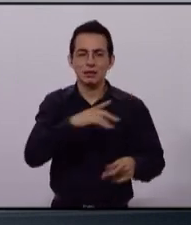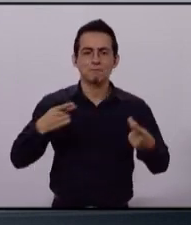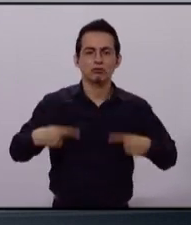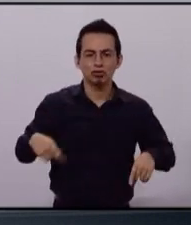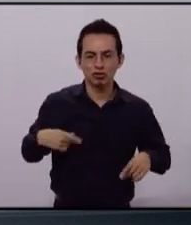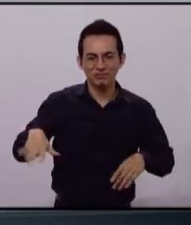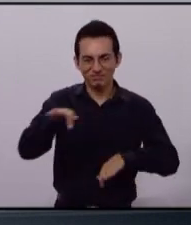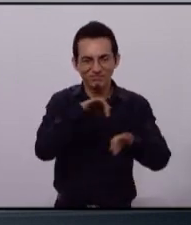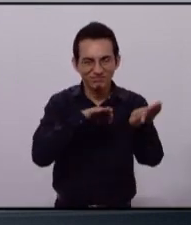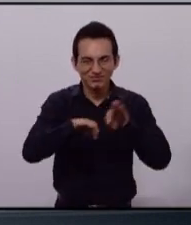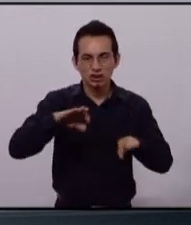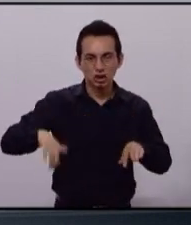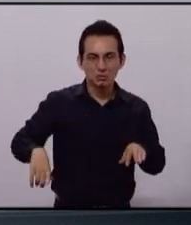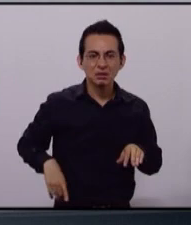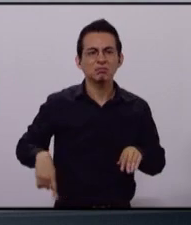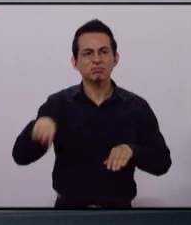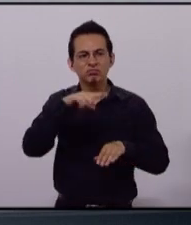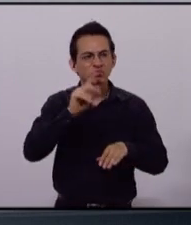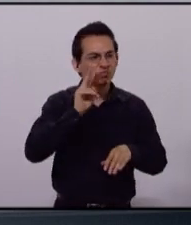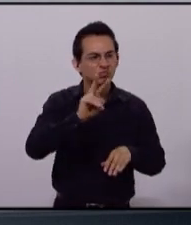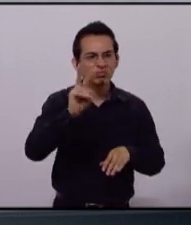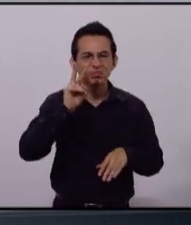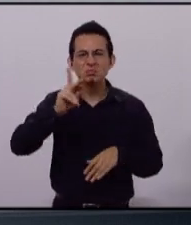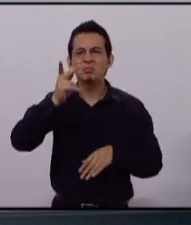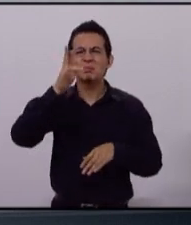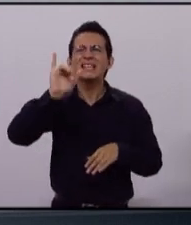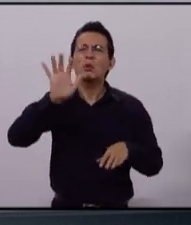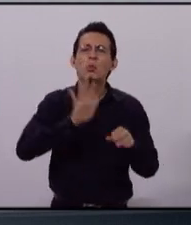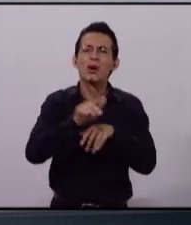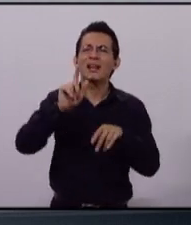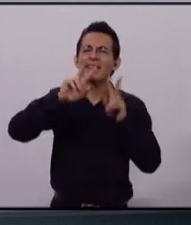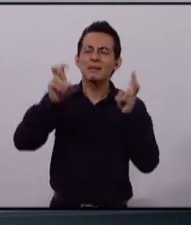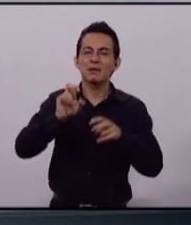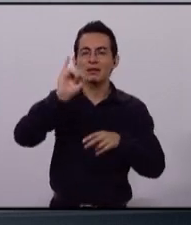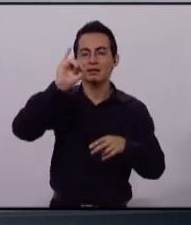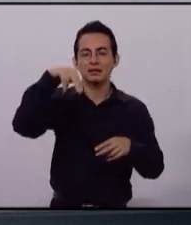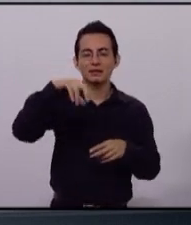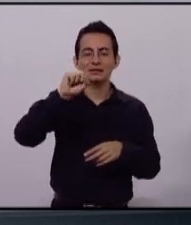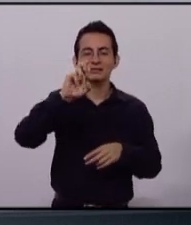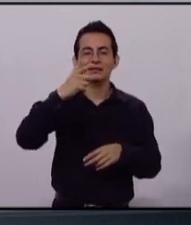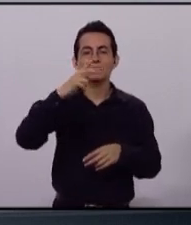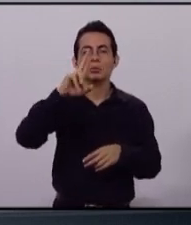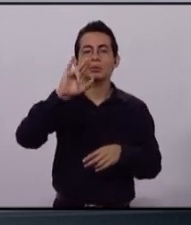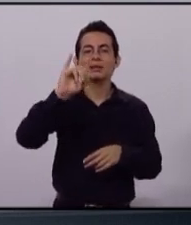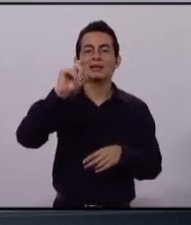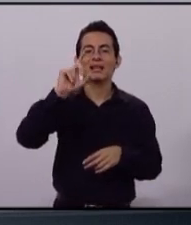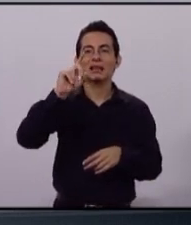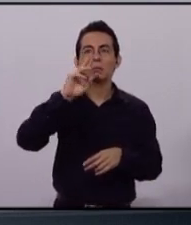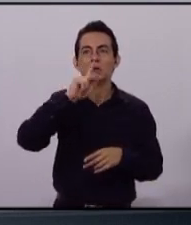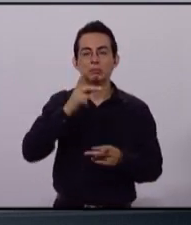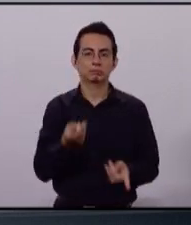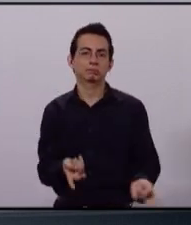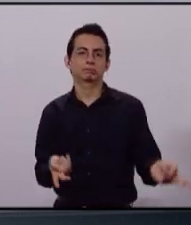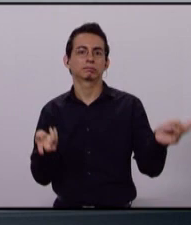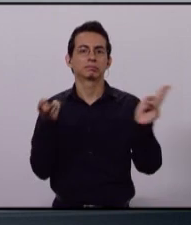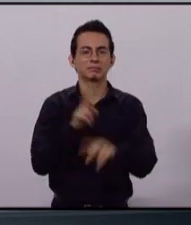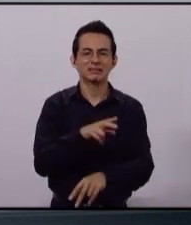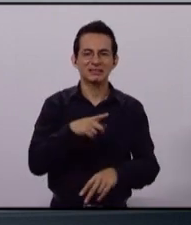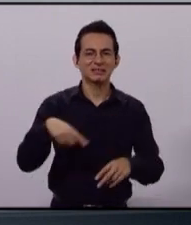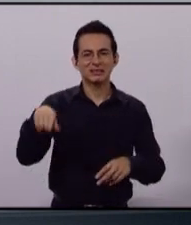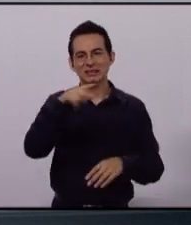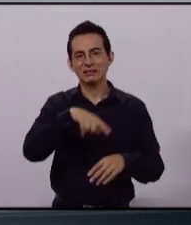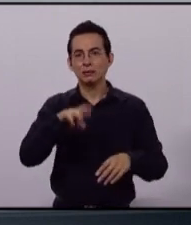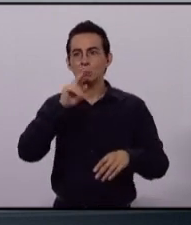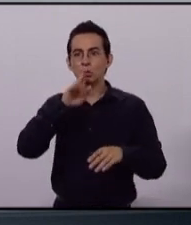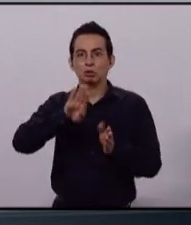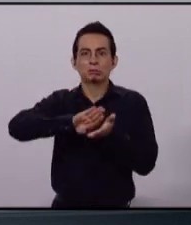intentó que no se discutiera el día de hoy el tema de inseguridad. Trataron de darle la vuelta a la página y no darle la